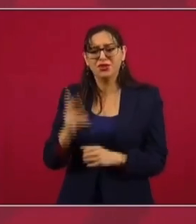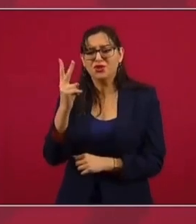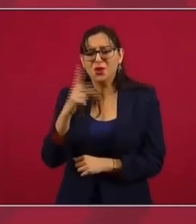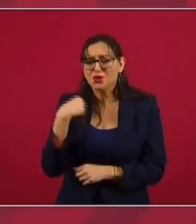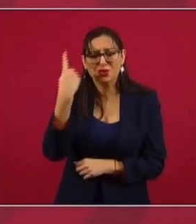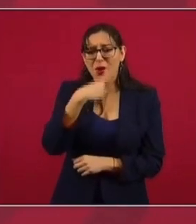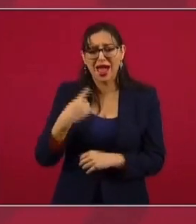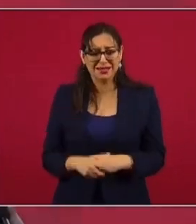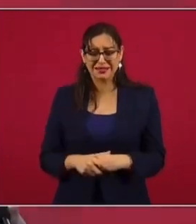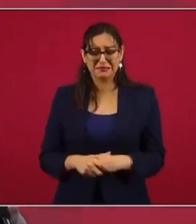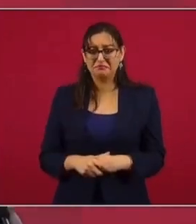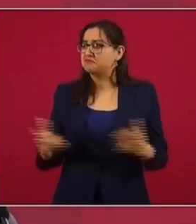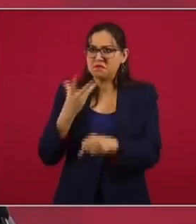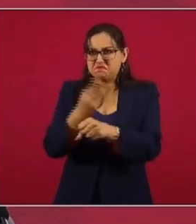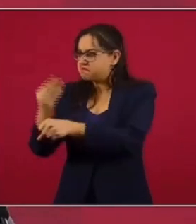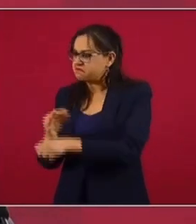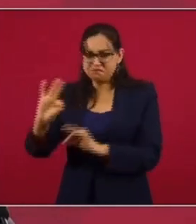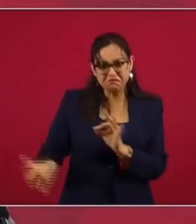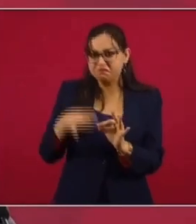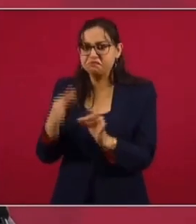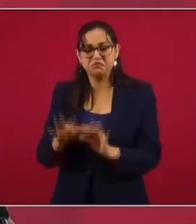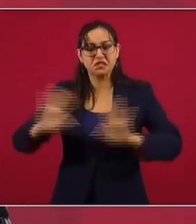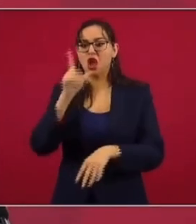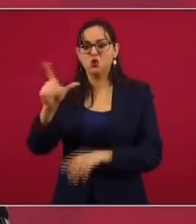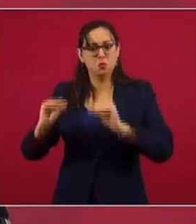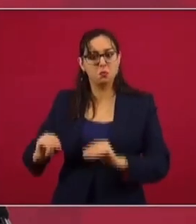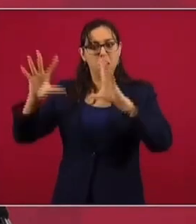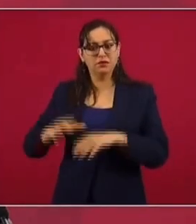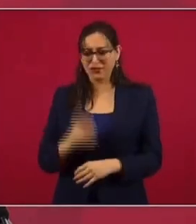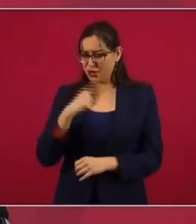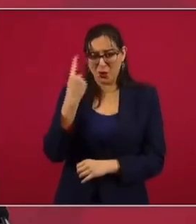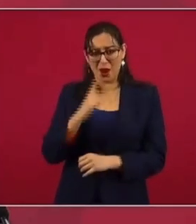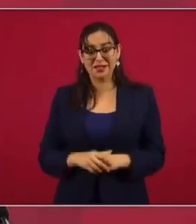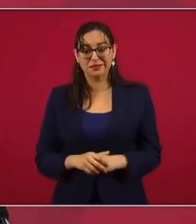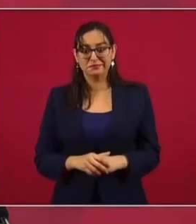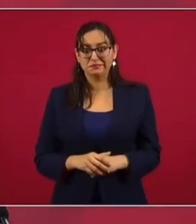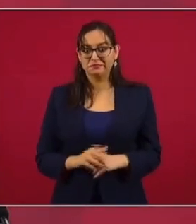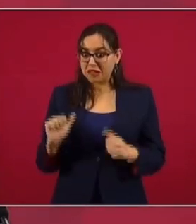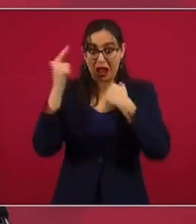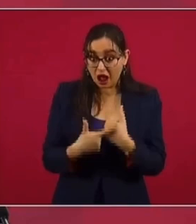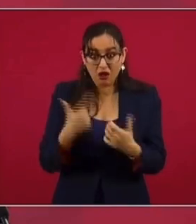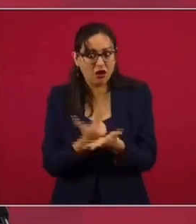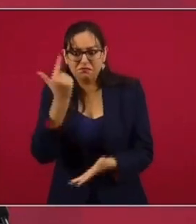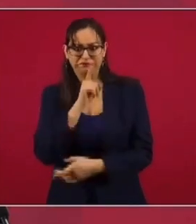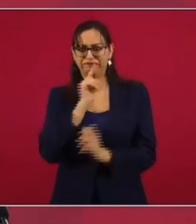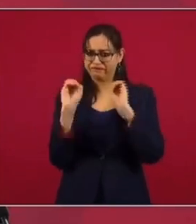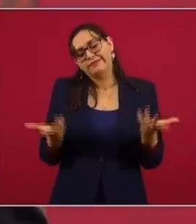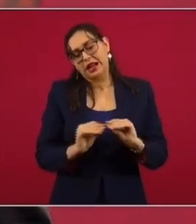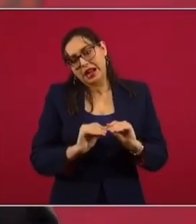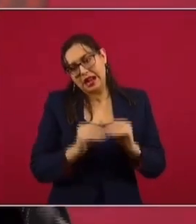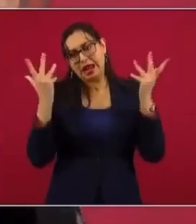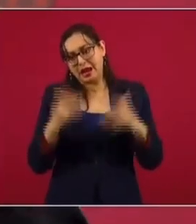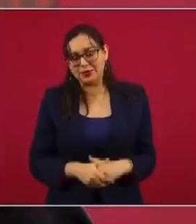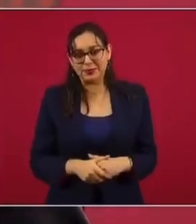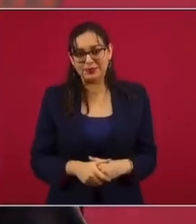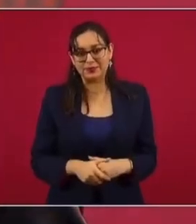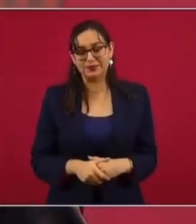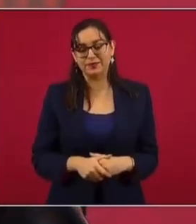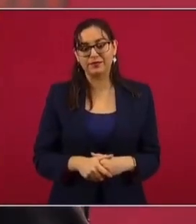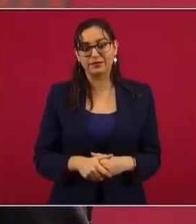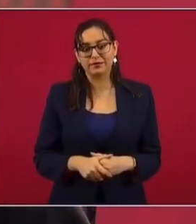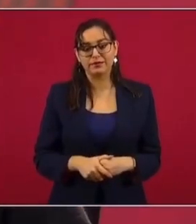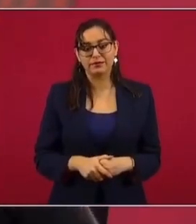y no se afectó el sistema eléctrico nacional. Entonces, vamos a sacar adelante a la Comisión Federal de Electricidad que nos estamos sacando adelante a Pemex. Pero nada más recuerdo